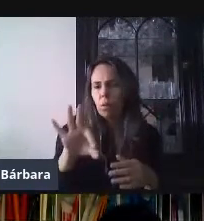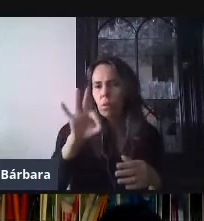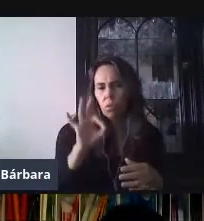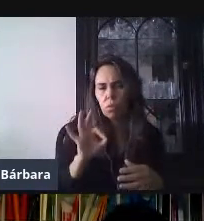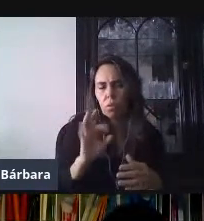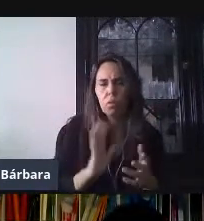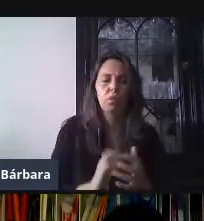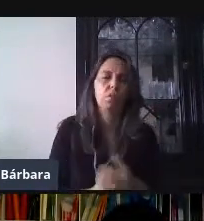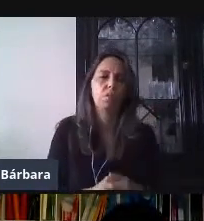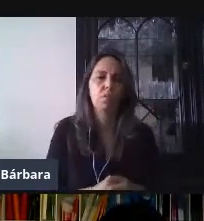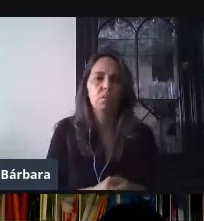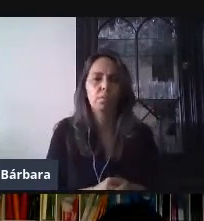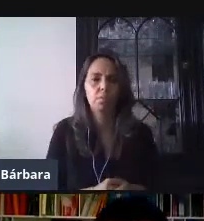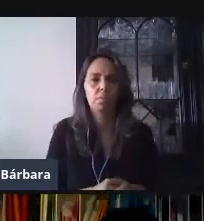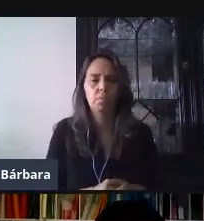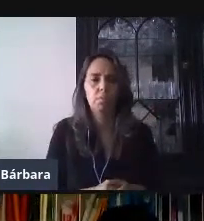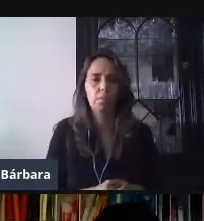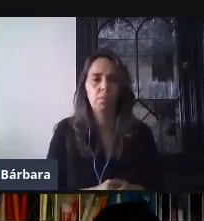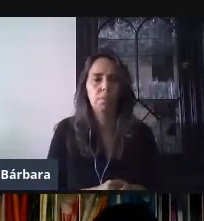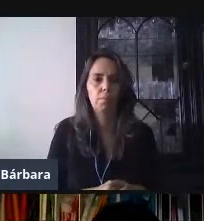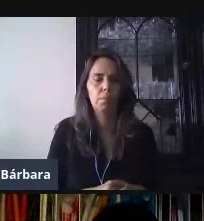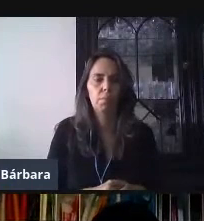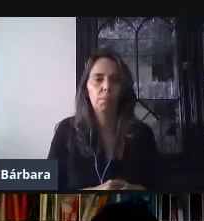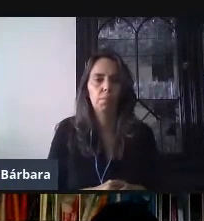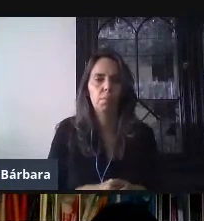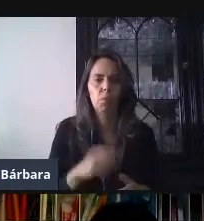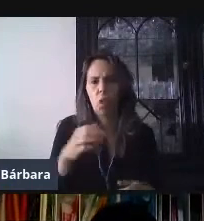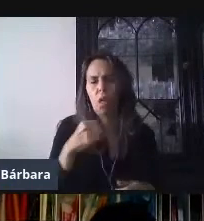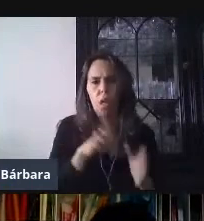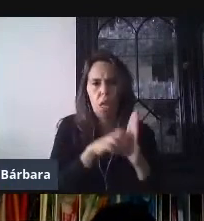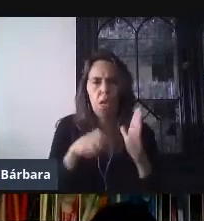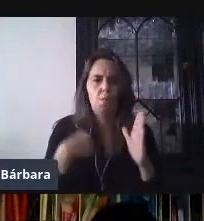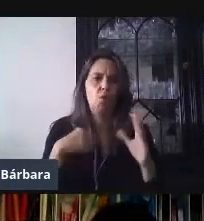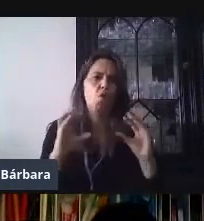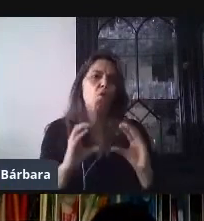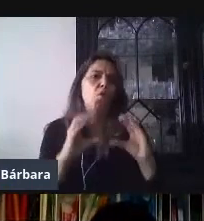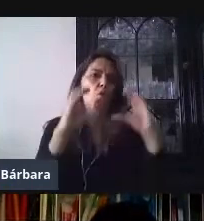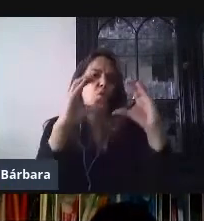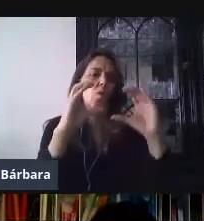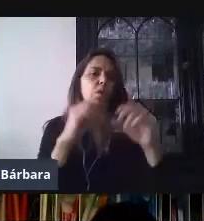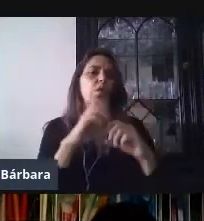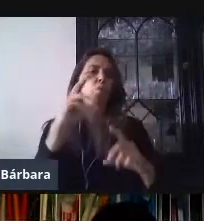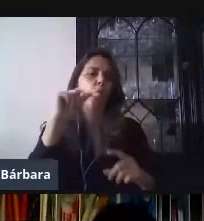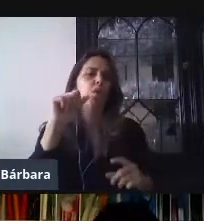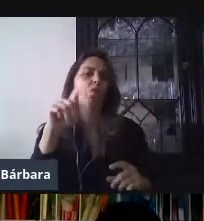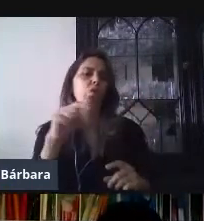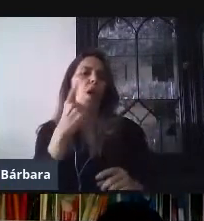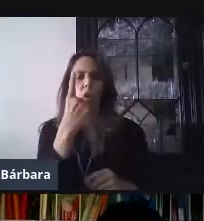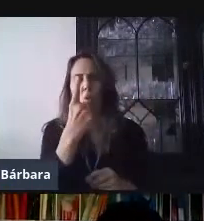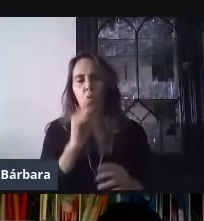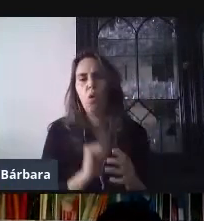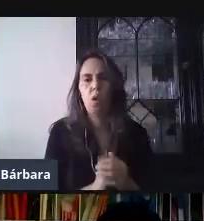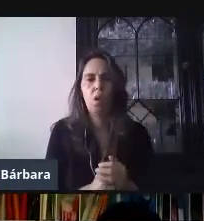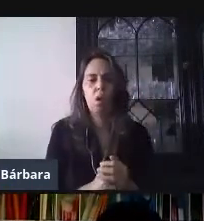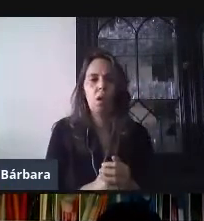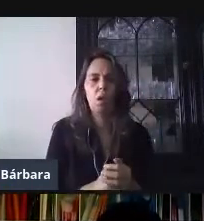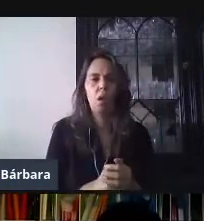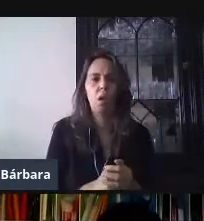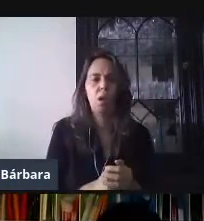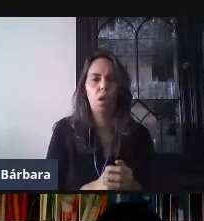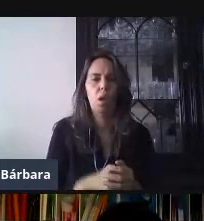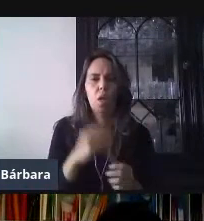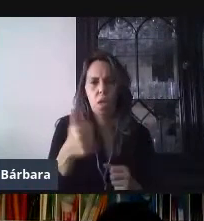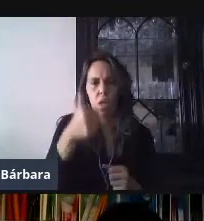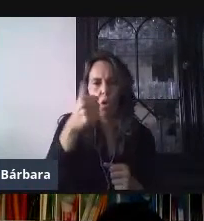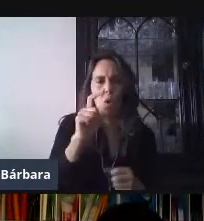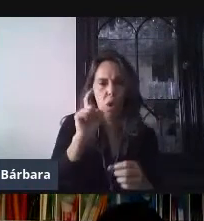formulario. Y una vez que nosotros lo coloquemos, por ejemplo, yo voy a colocar cuestionario 1. Si yo doy clic en la parte